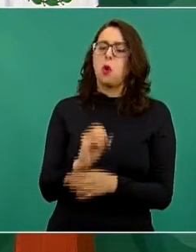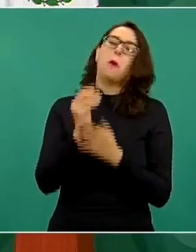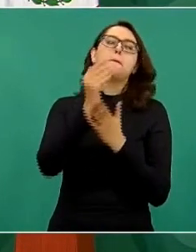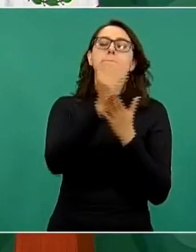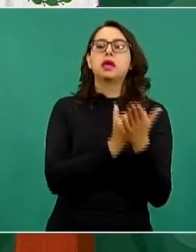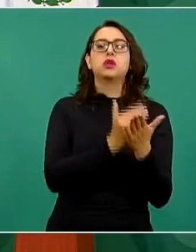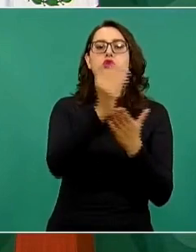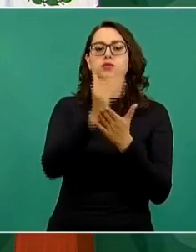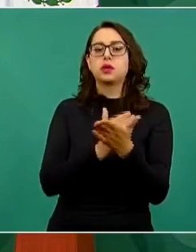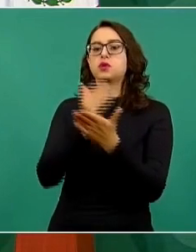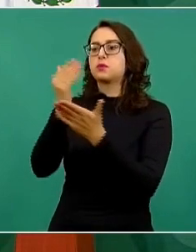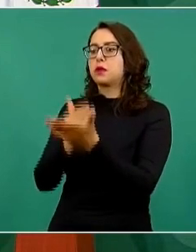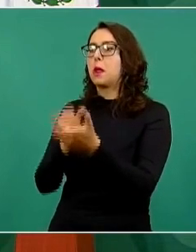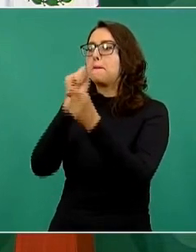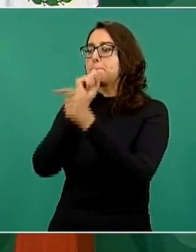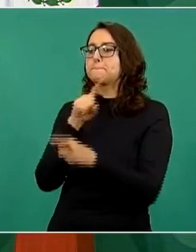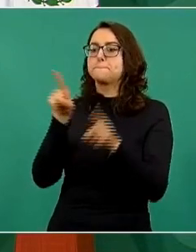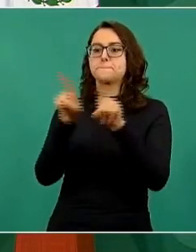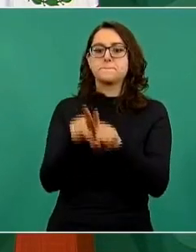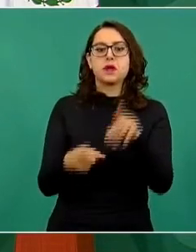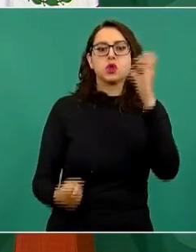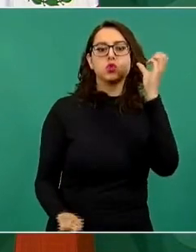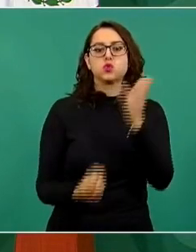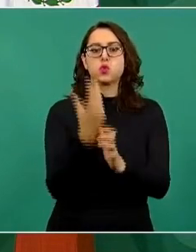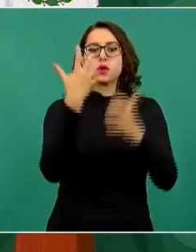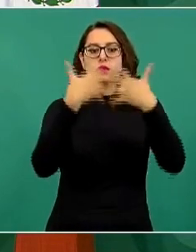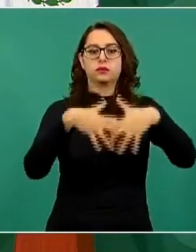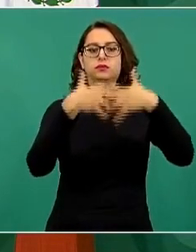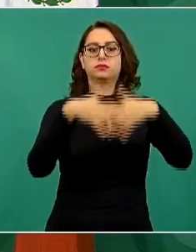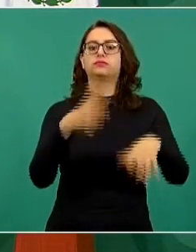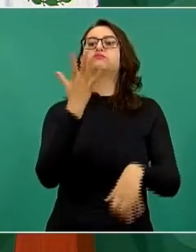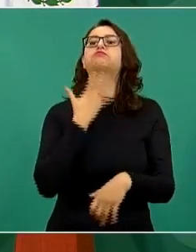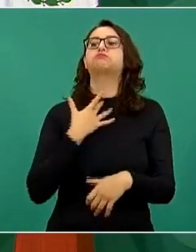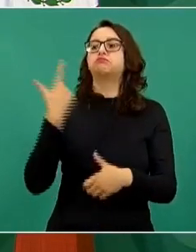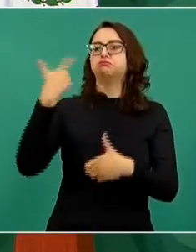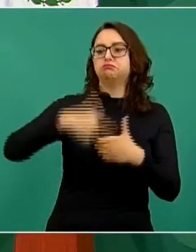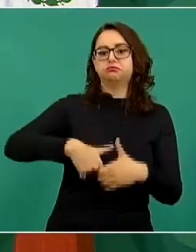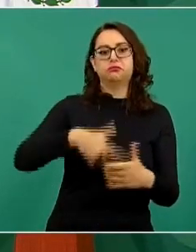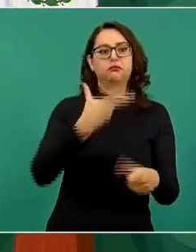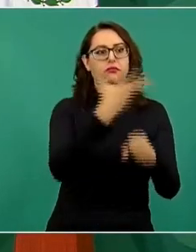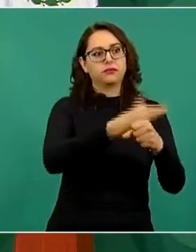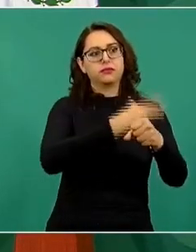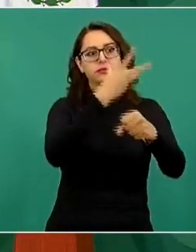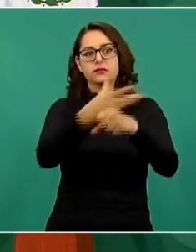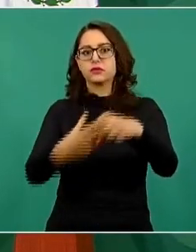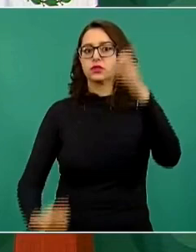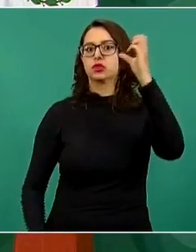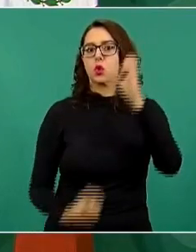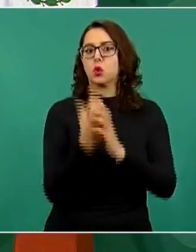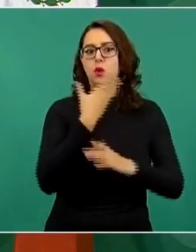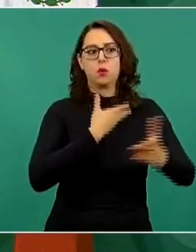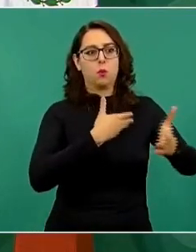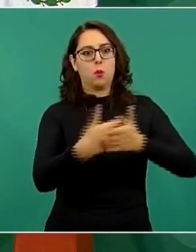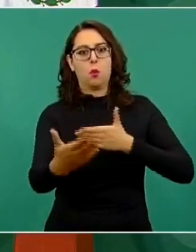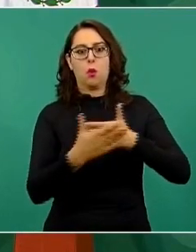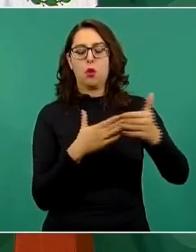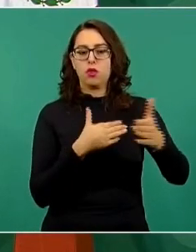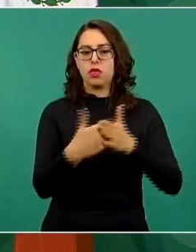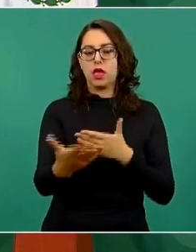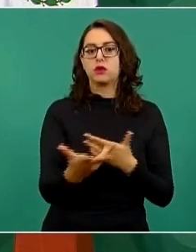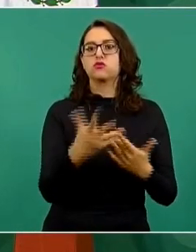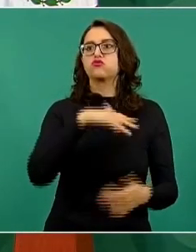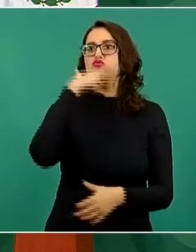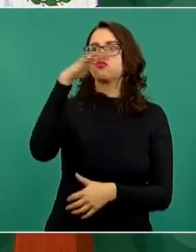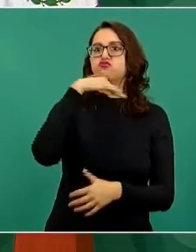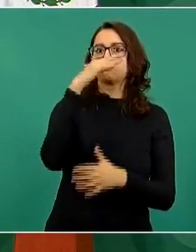modernizando las refinerías, que eso significa equipos nuevos, no